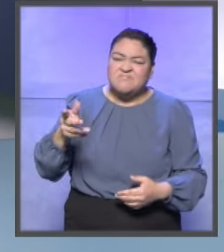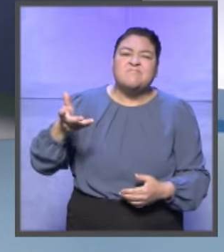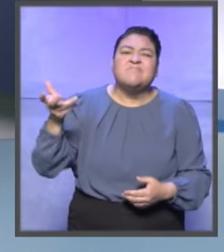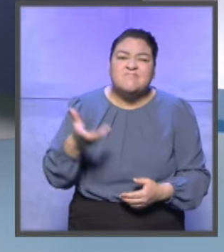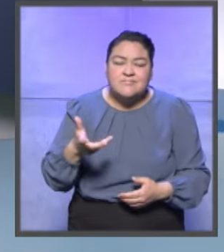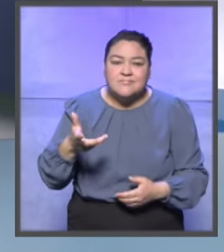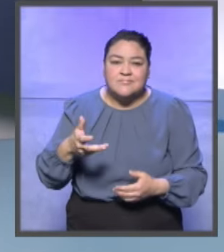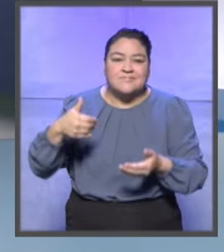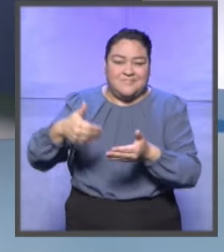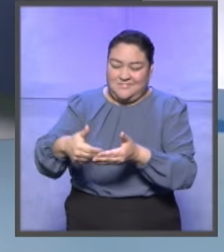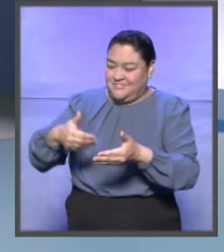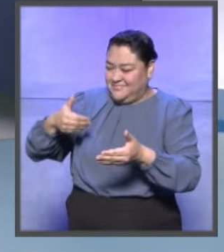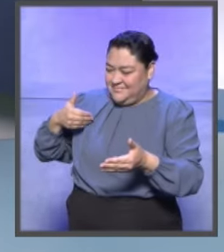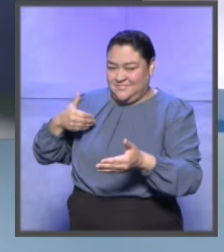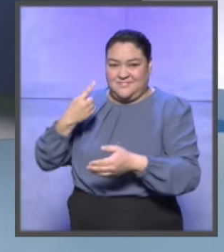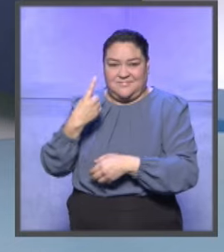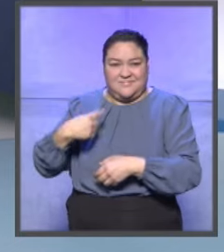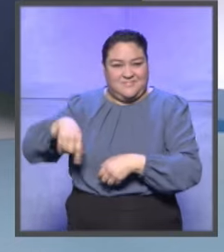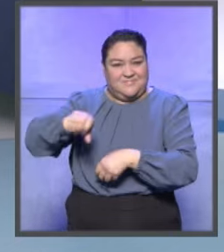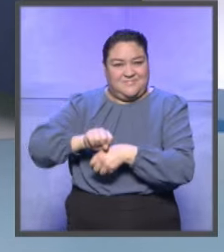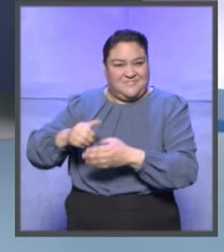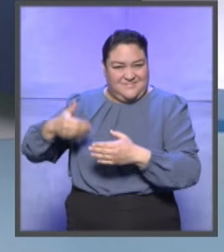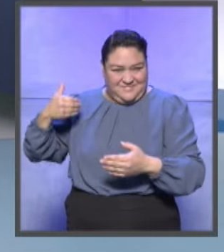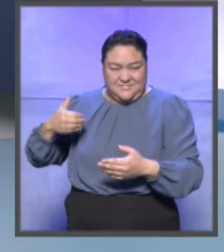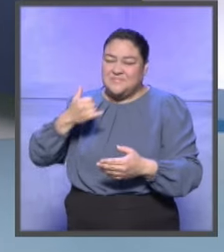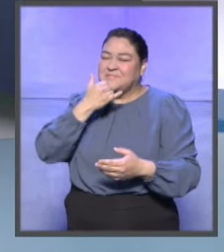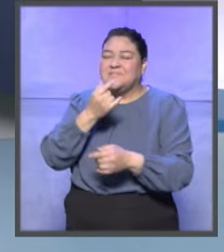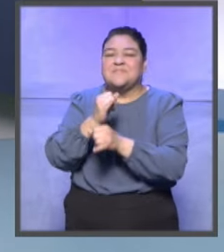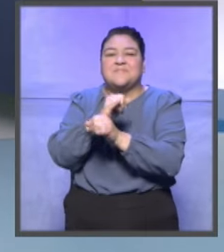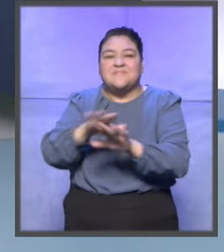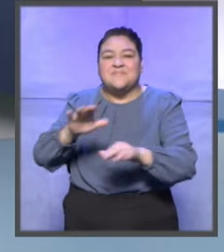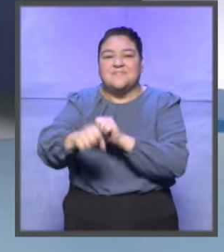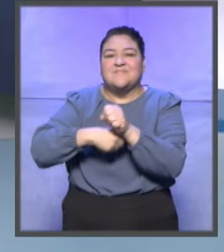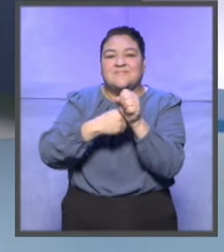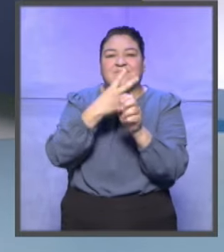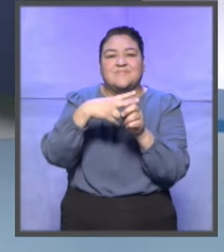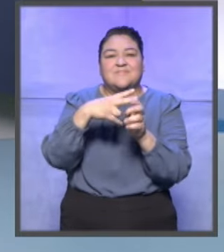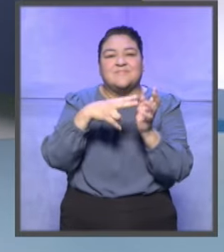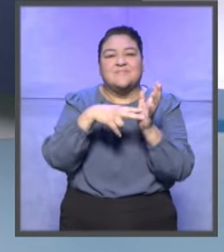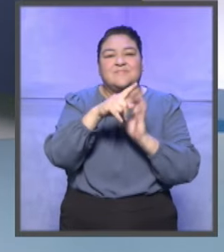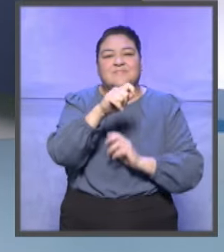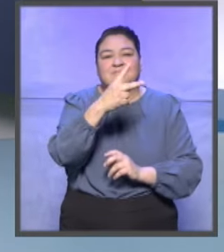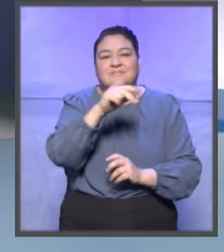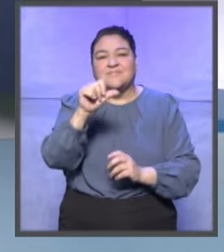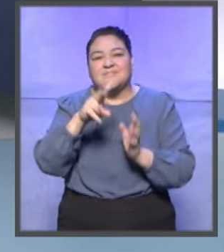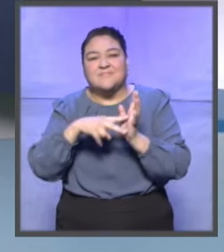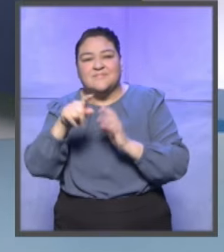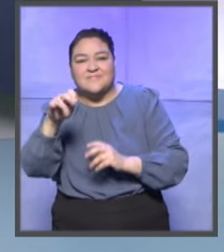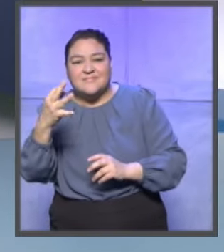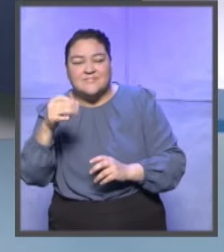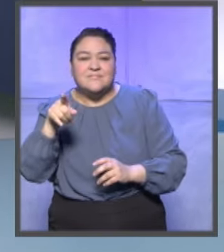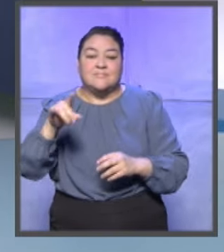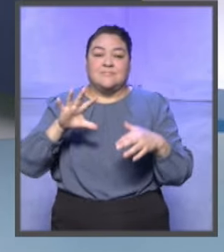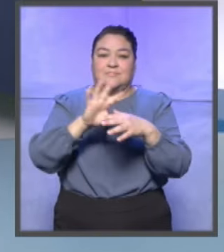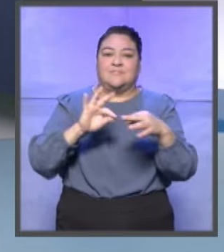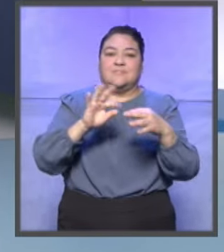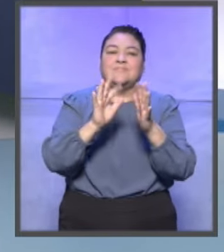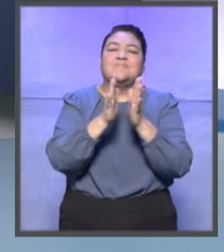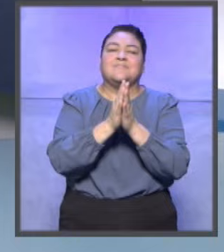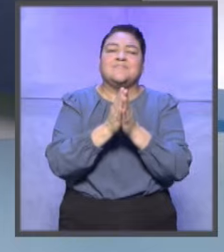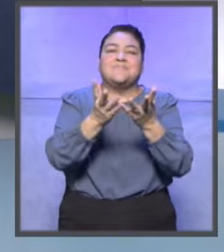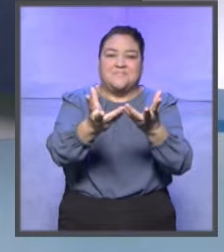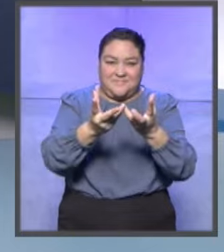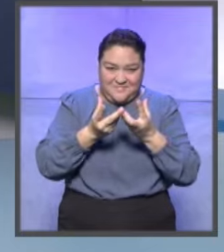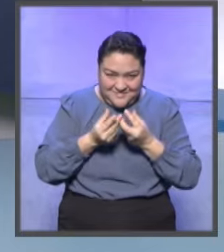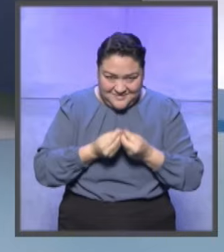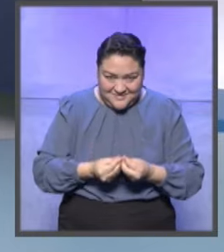un poco de lo que sucedió en su más reciente informe de labores, el dos mil veintidós, dos mil veintitrés. Le invitamos a que se quede